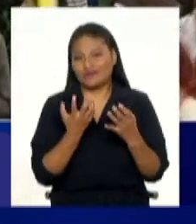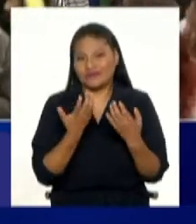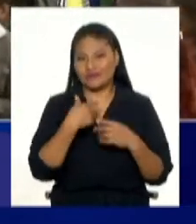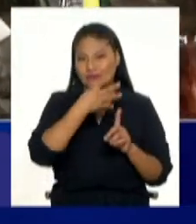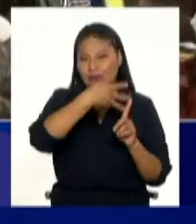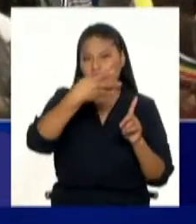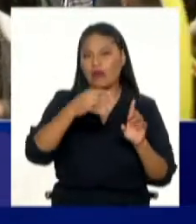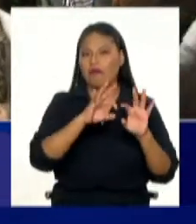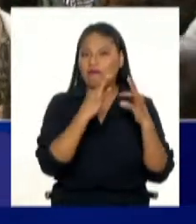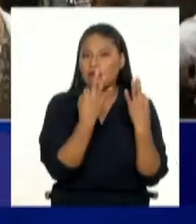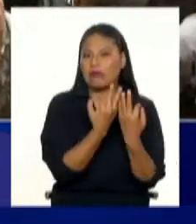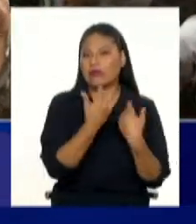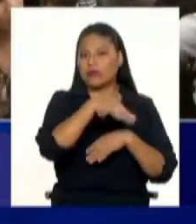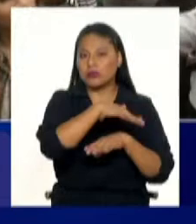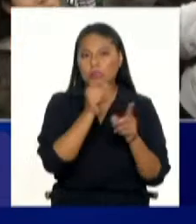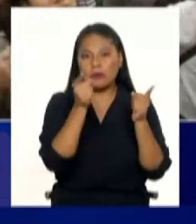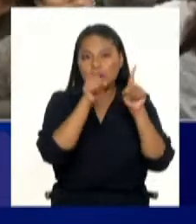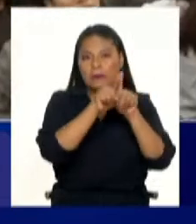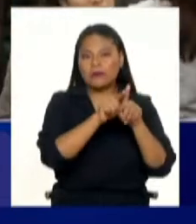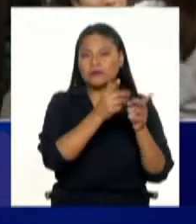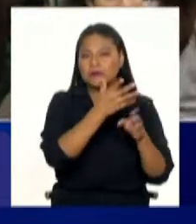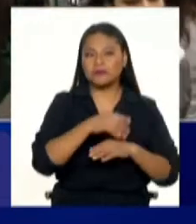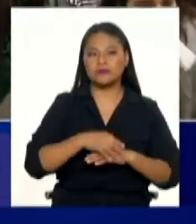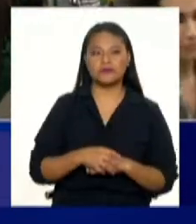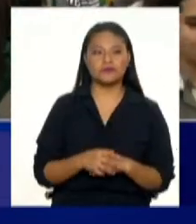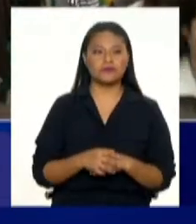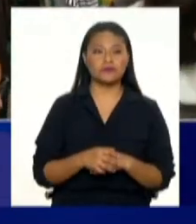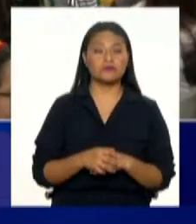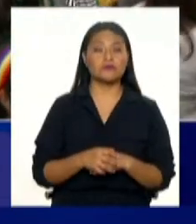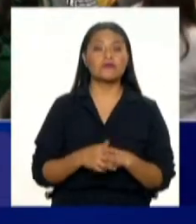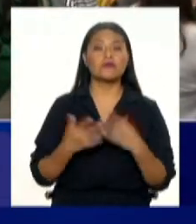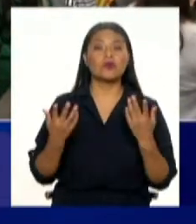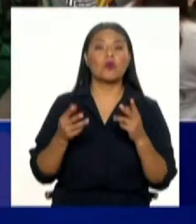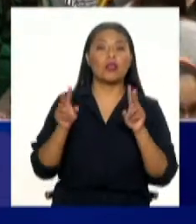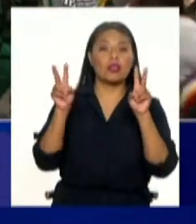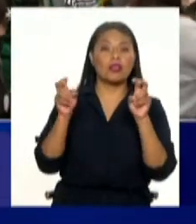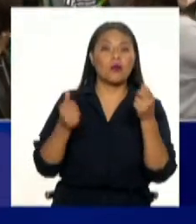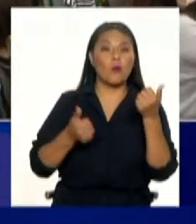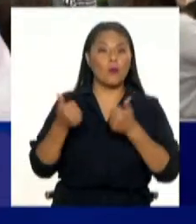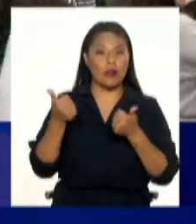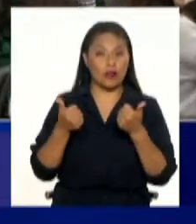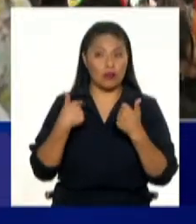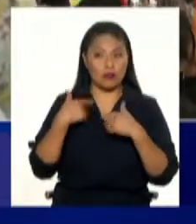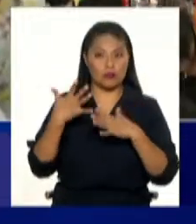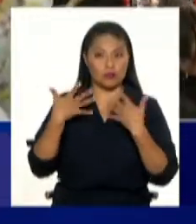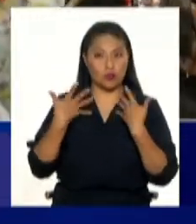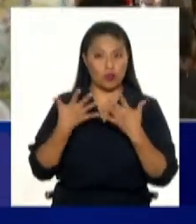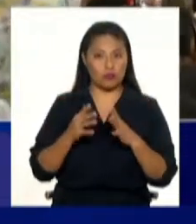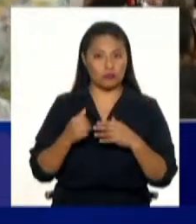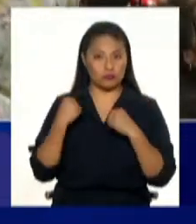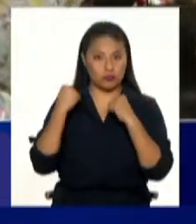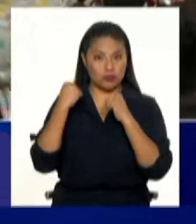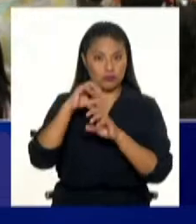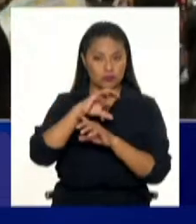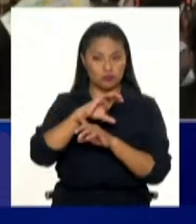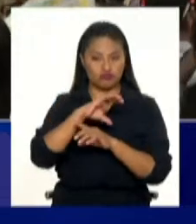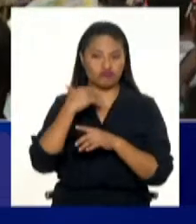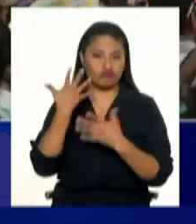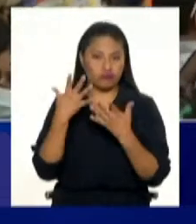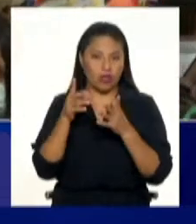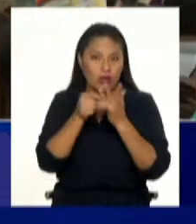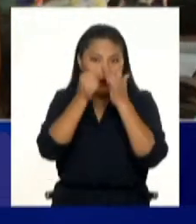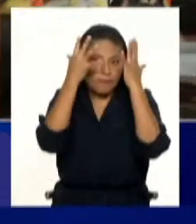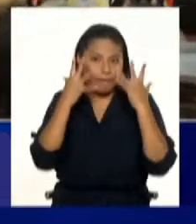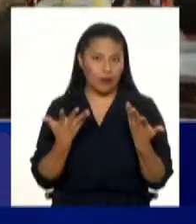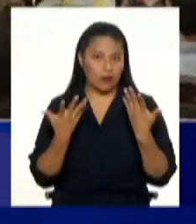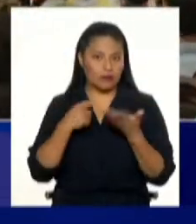de estas familias, de estas personas. Entonces, básicamente, el problema está en la dificultad para ejercer derechos civiles, como